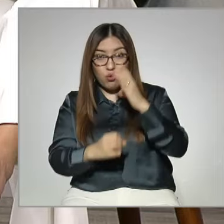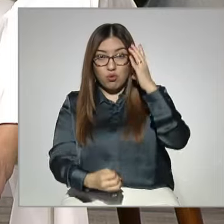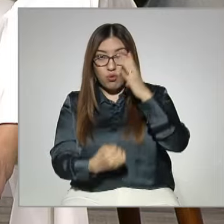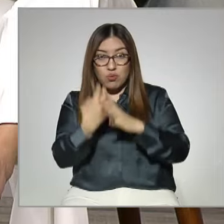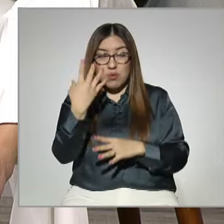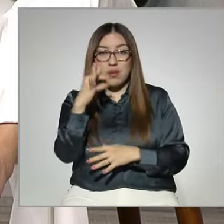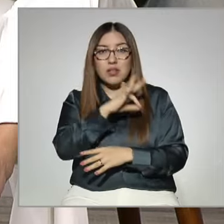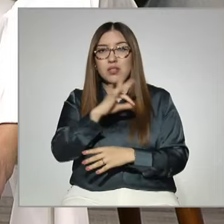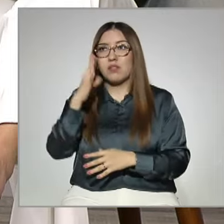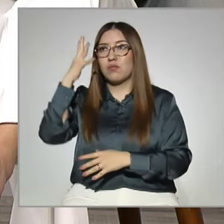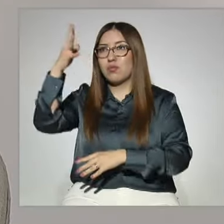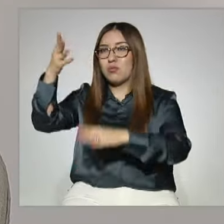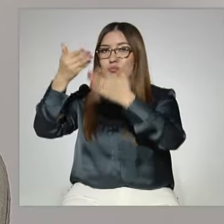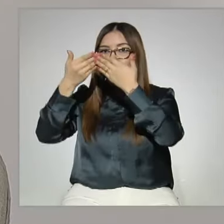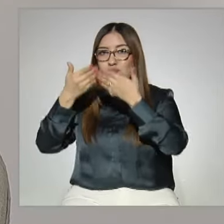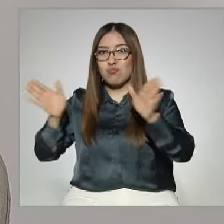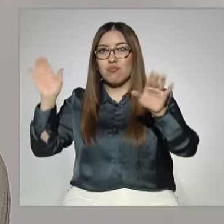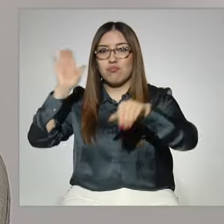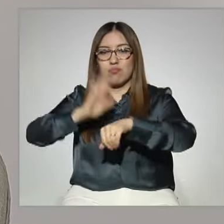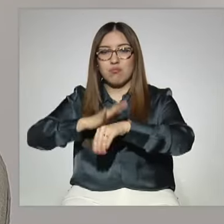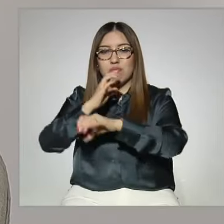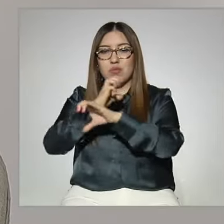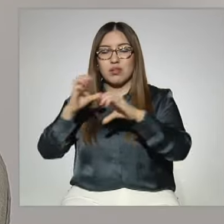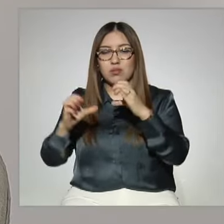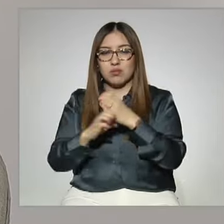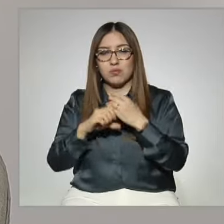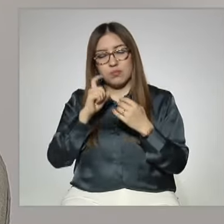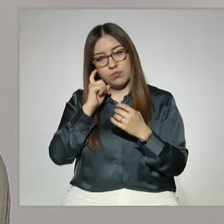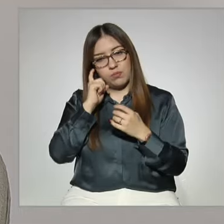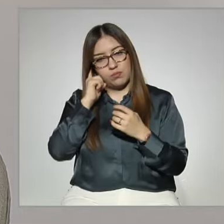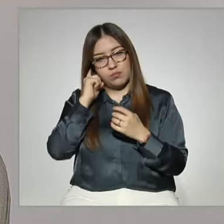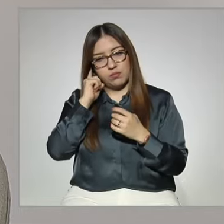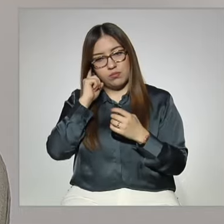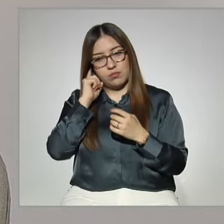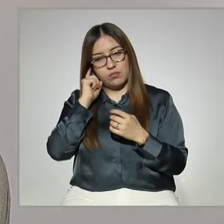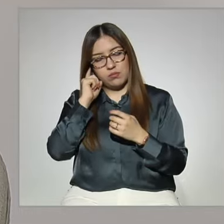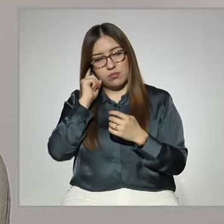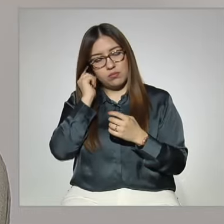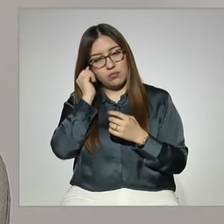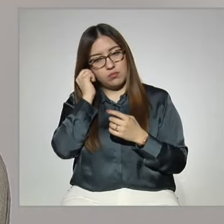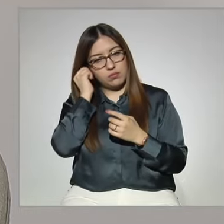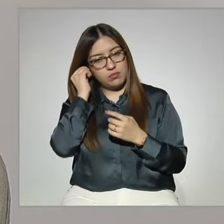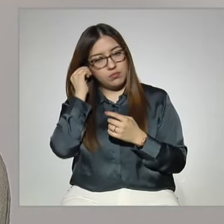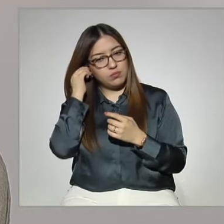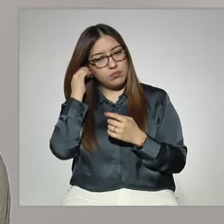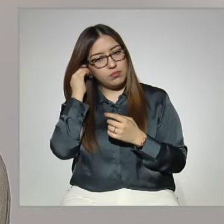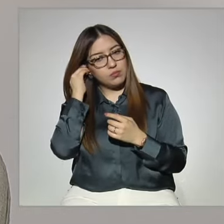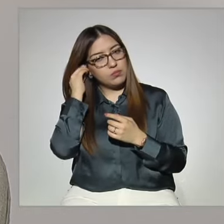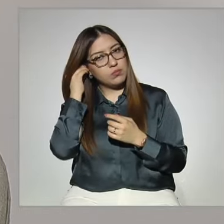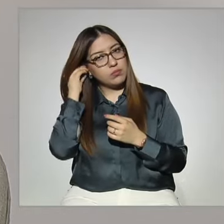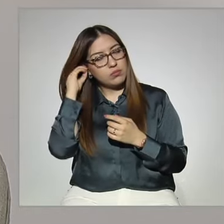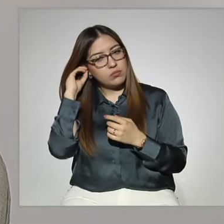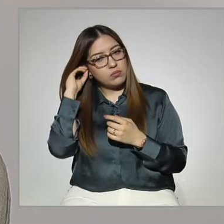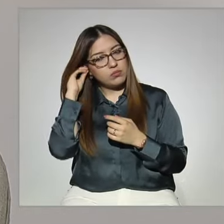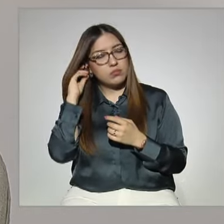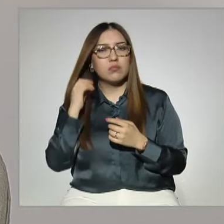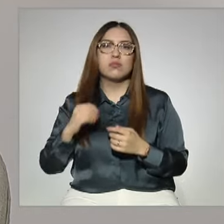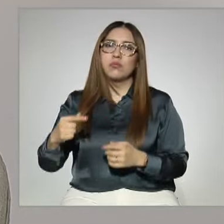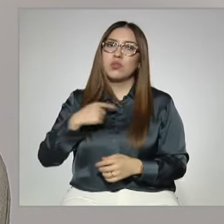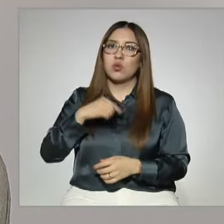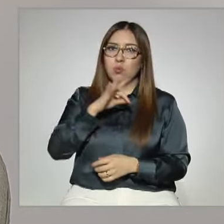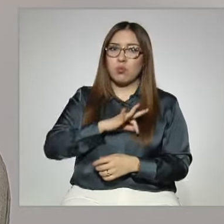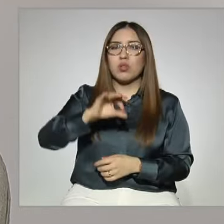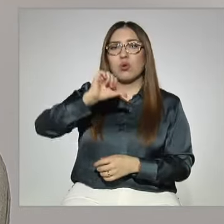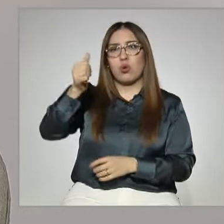ampliar mi panorama y entonces saber que puedo tener otras opciones de vida o que puedo acceder a ellas y que en realidad,